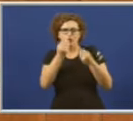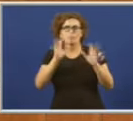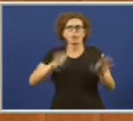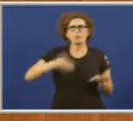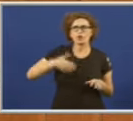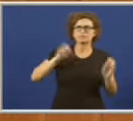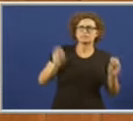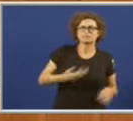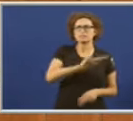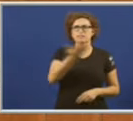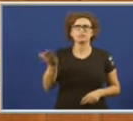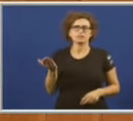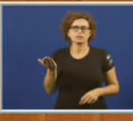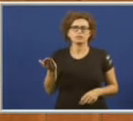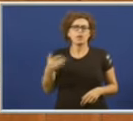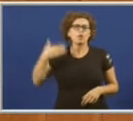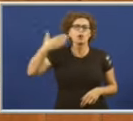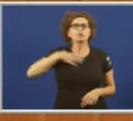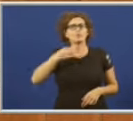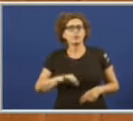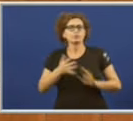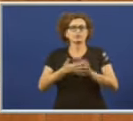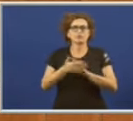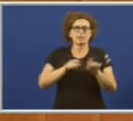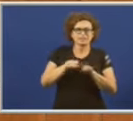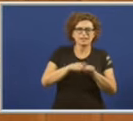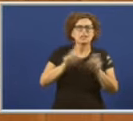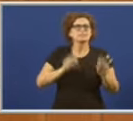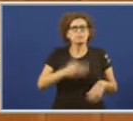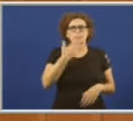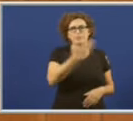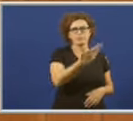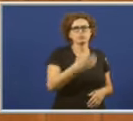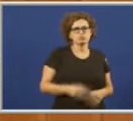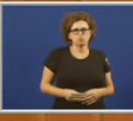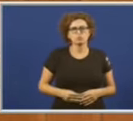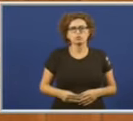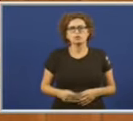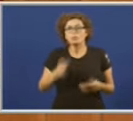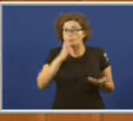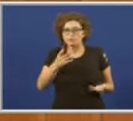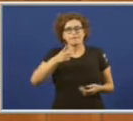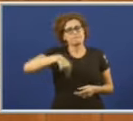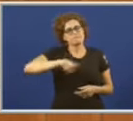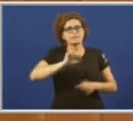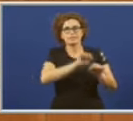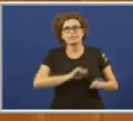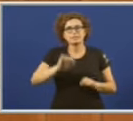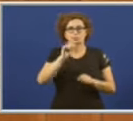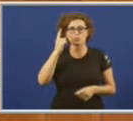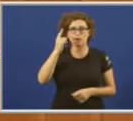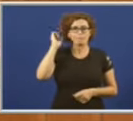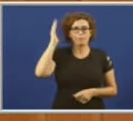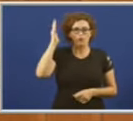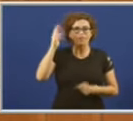ninguén en que momento imos poder cuestionálo sen pedir permiso por iso defendemos a creación dunha ponencia